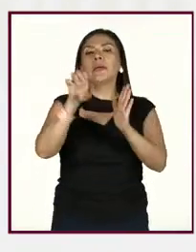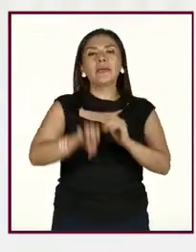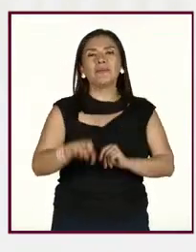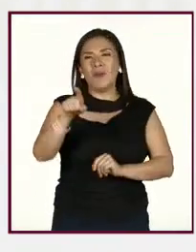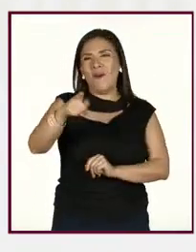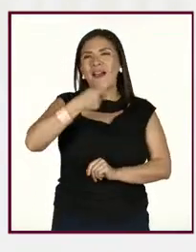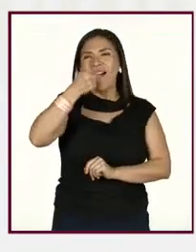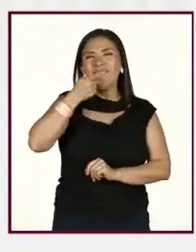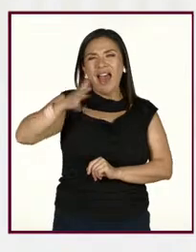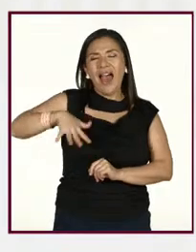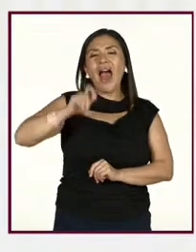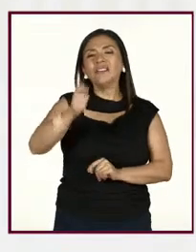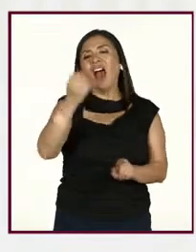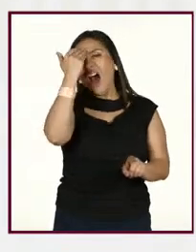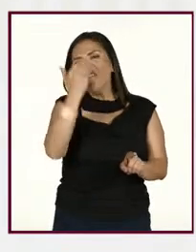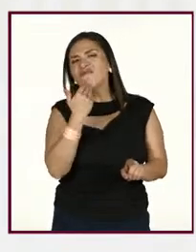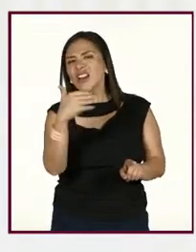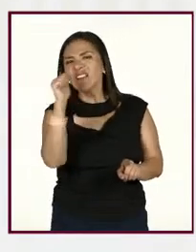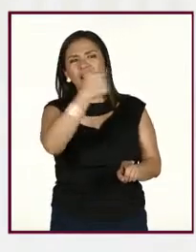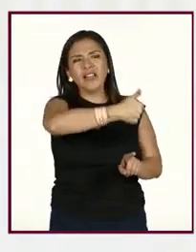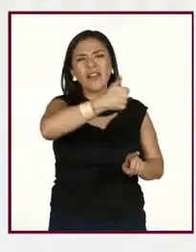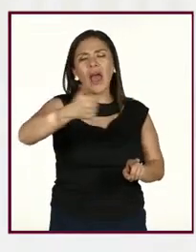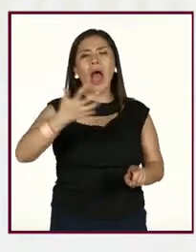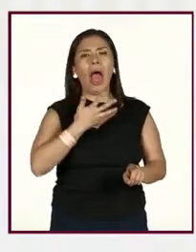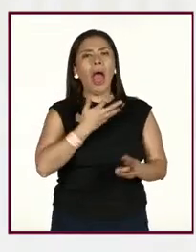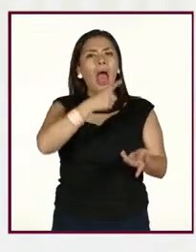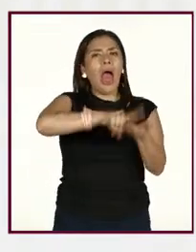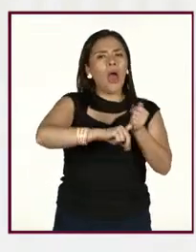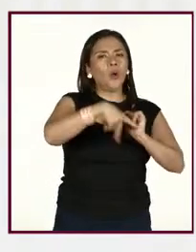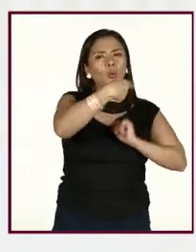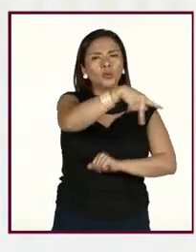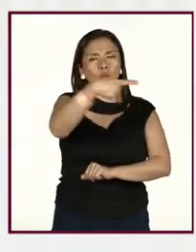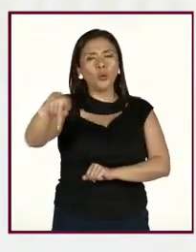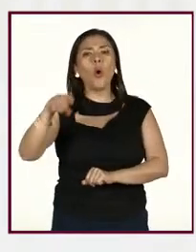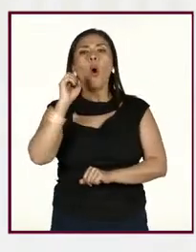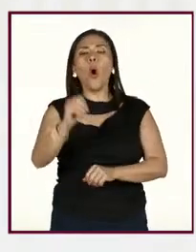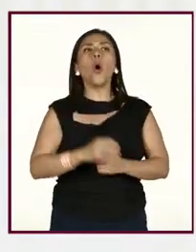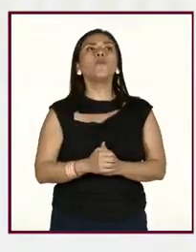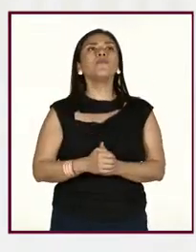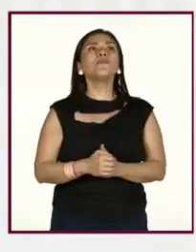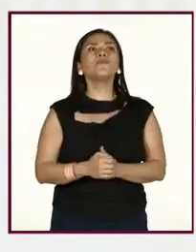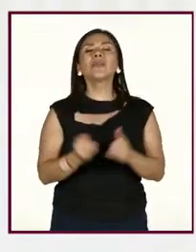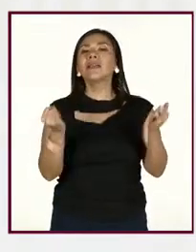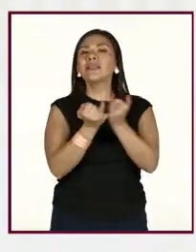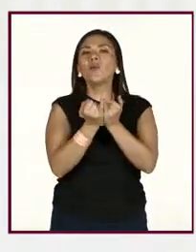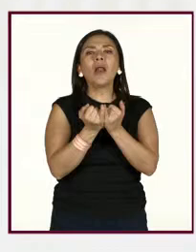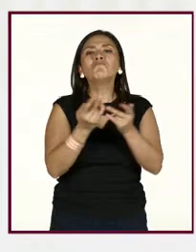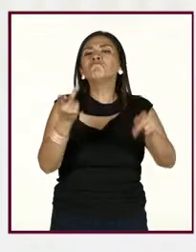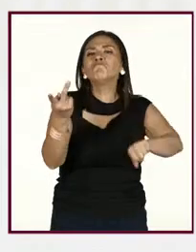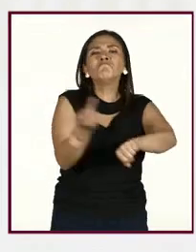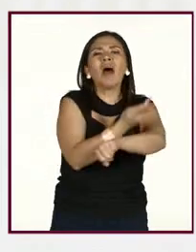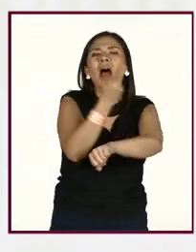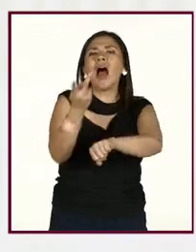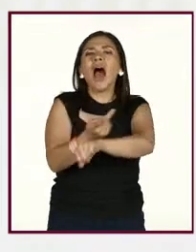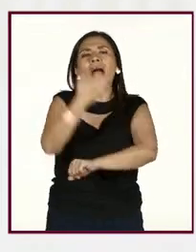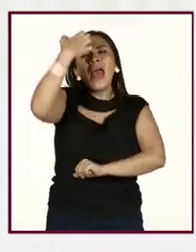comentado hace un momento, nuestras capacidades, habilidades y destreza, con los acontecimientos de vida, que es nuestras experiencias,